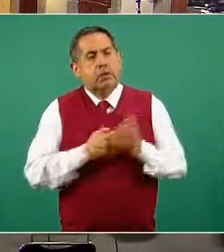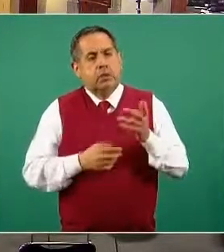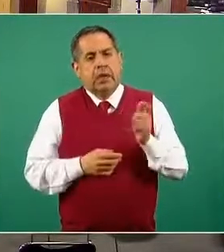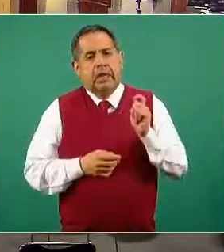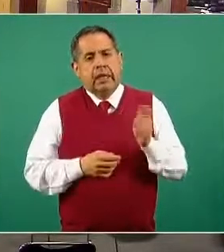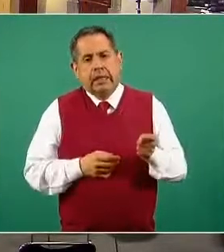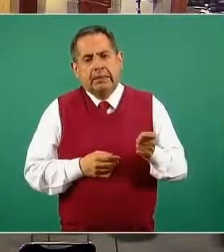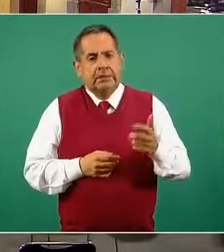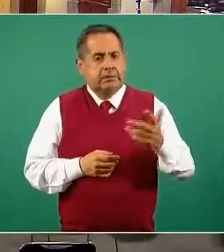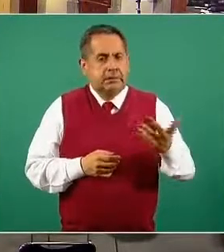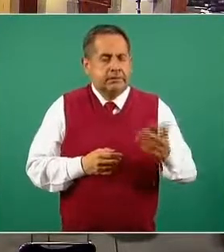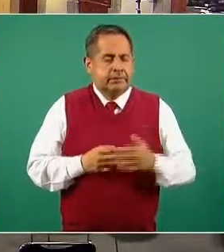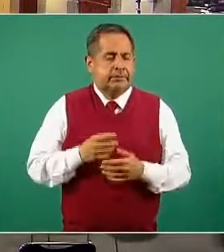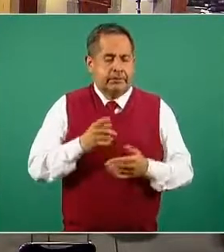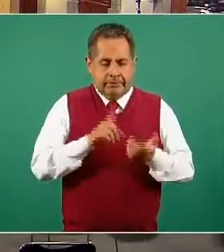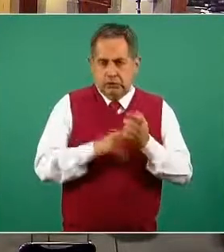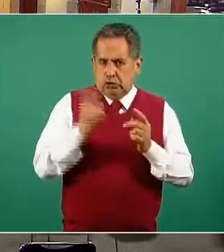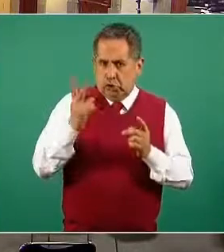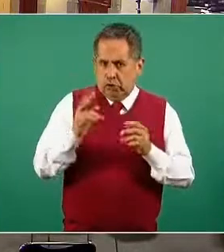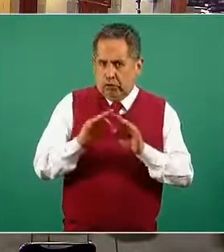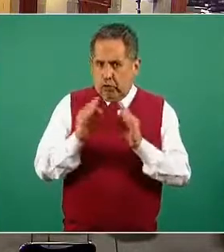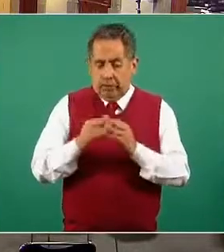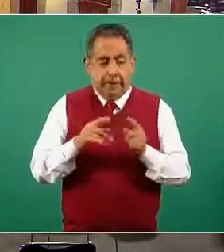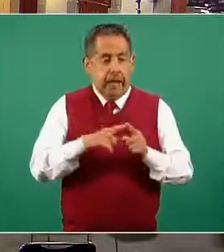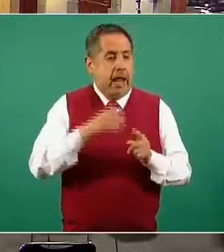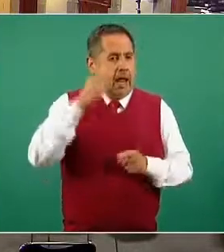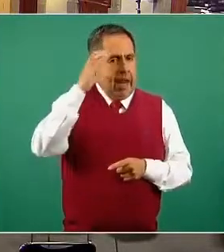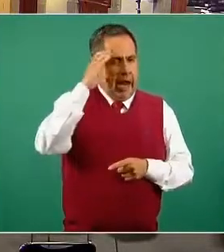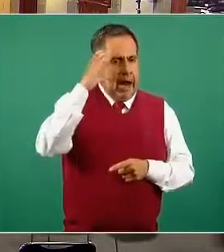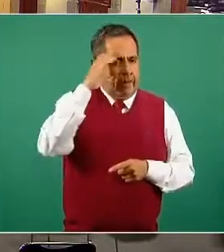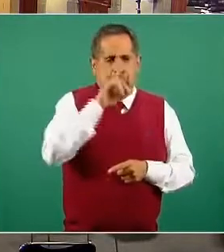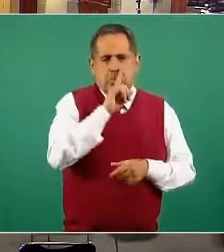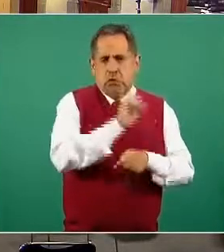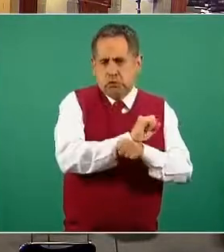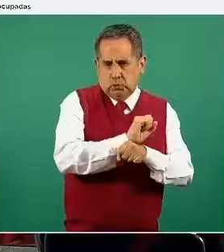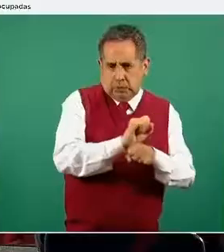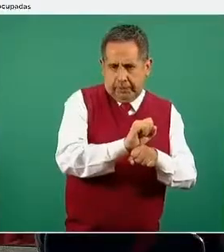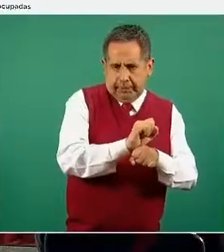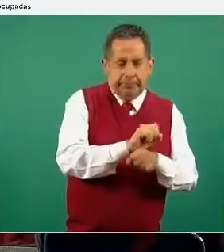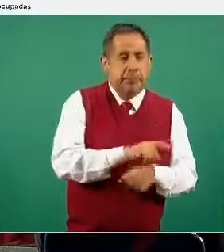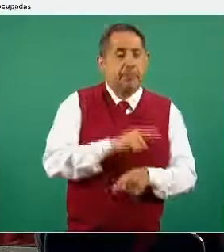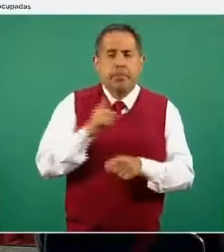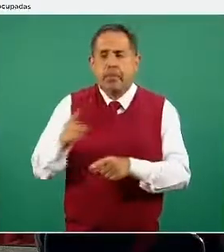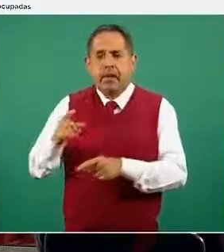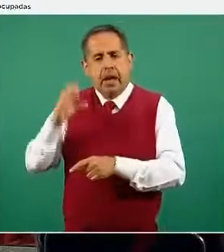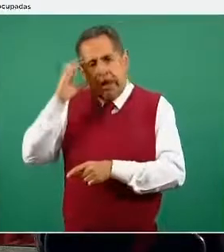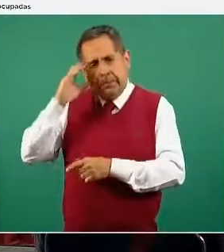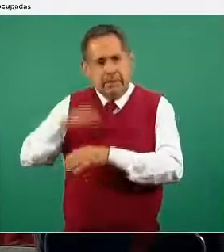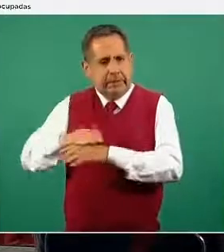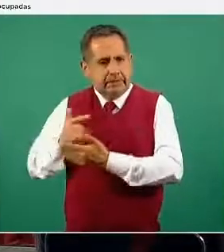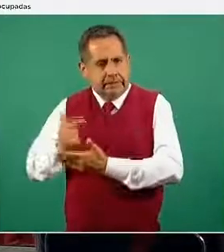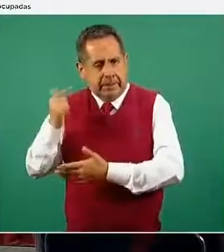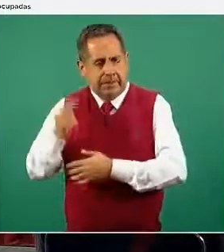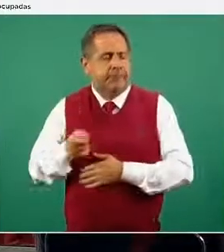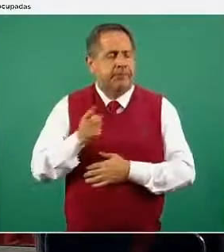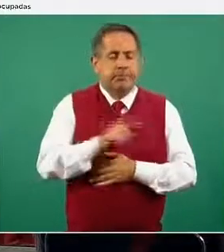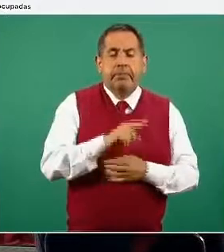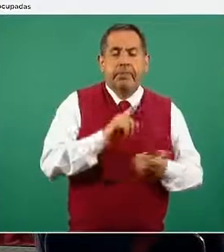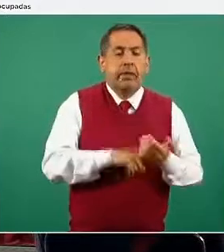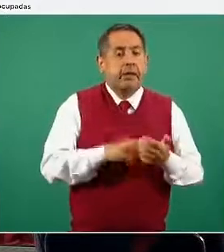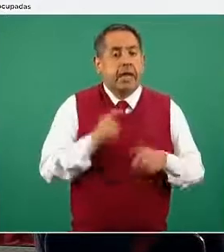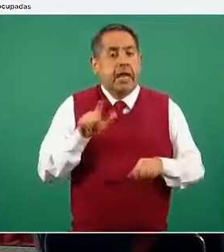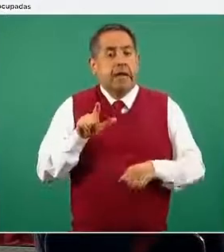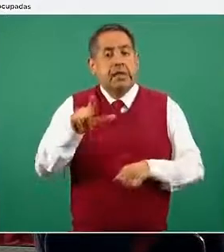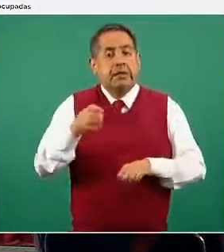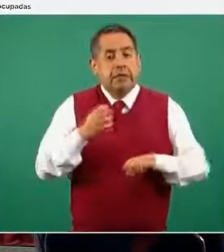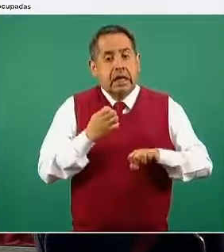dos tipos de camas, las camas generales que son para los pacientes más graves. El 17, 17 entidades